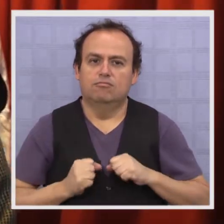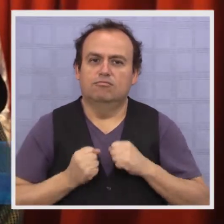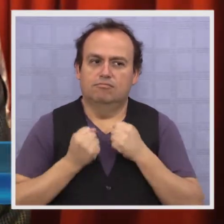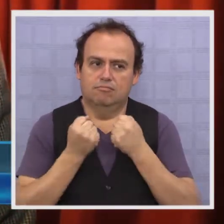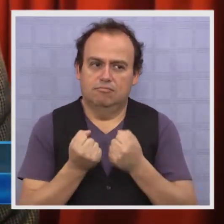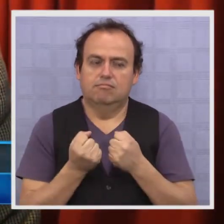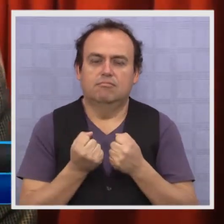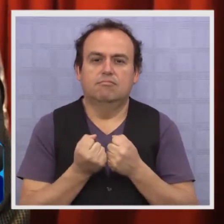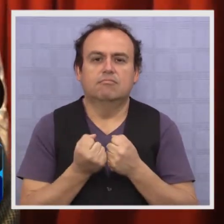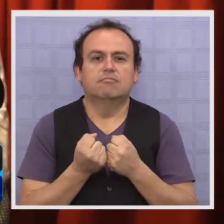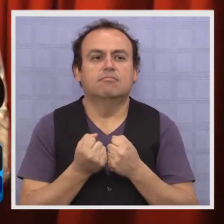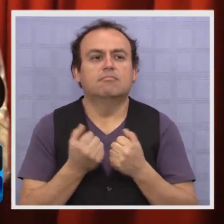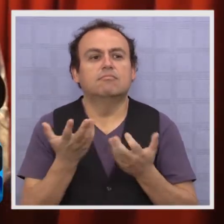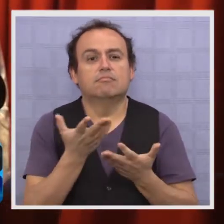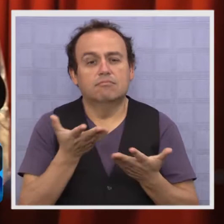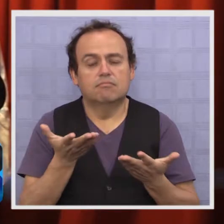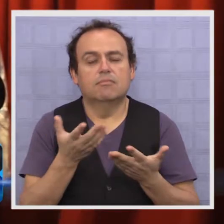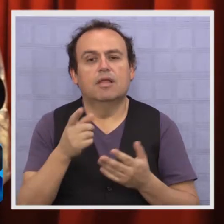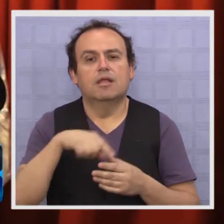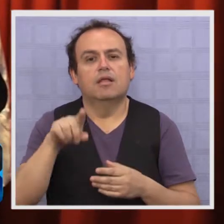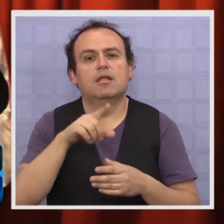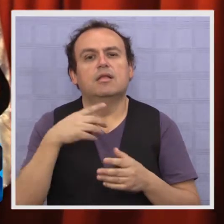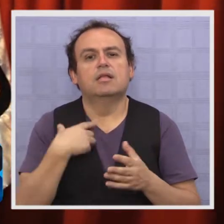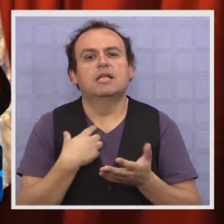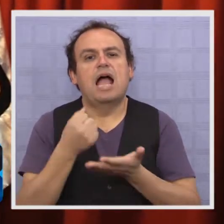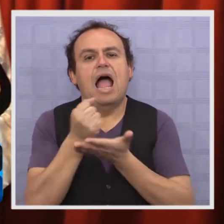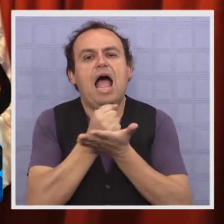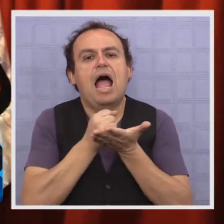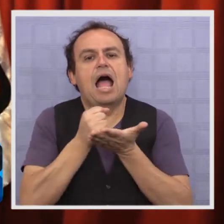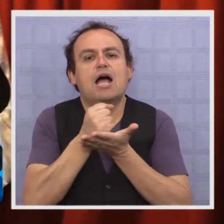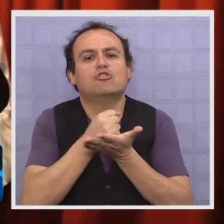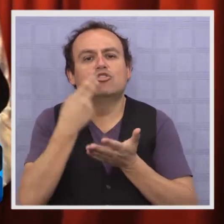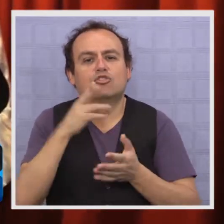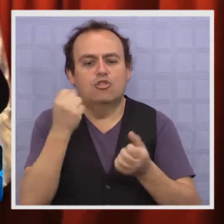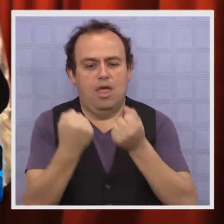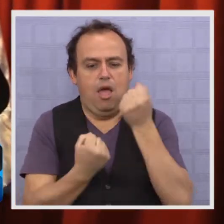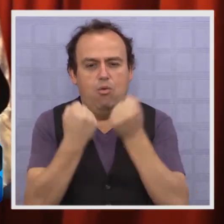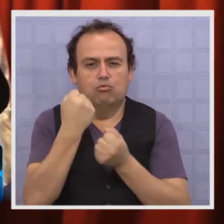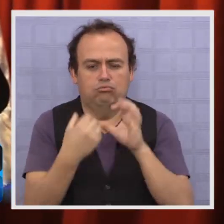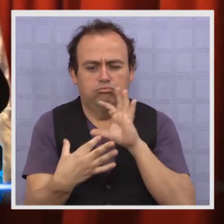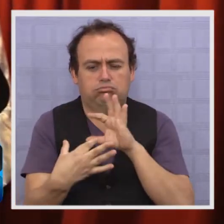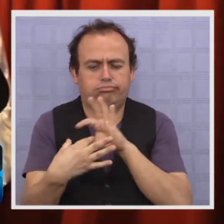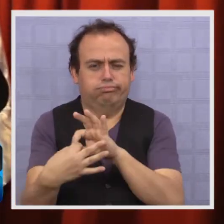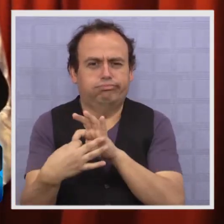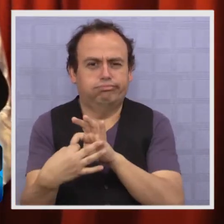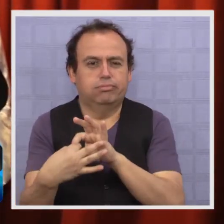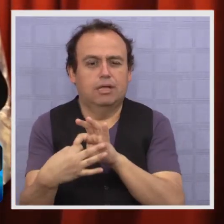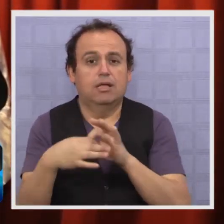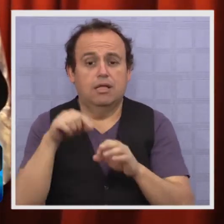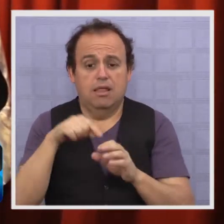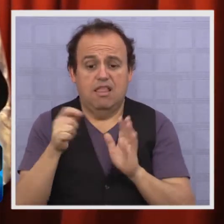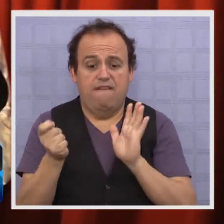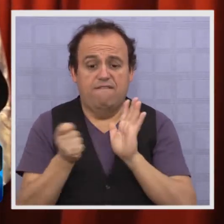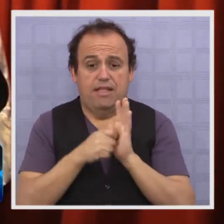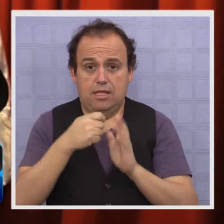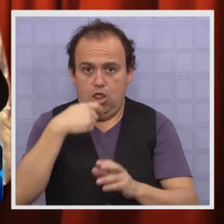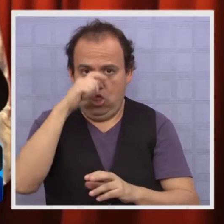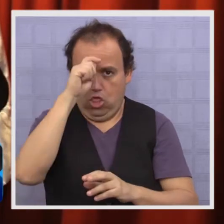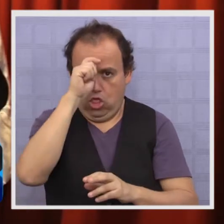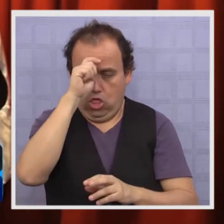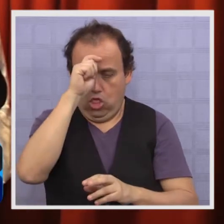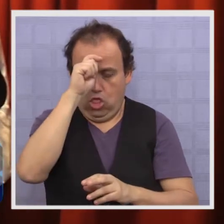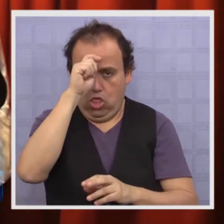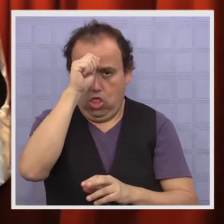Y debido a eso, bueno, que con la Asociación de Automovilismo tenemos una relación muy estrecha. Y esta próxima fecha del domingo se corre en